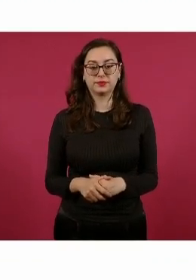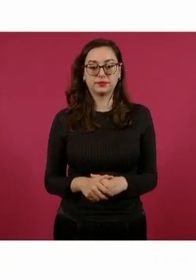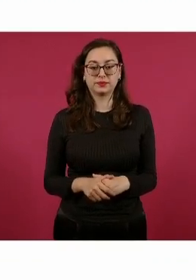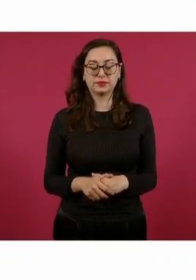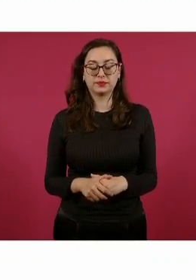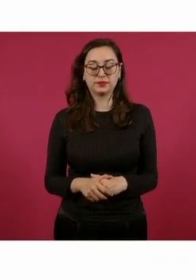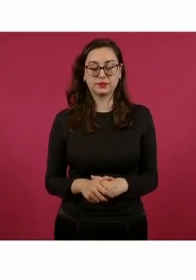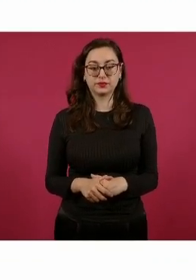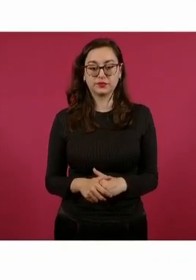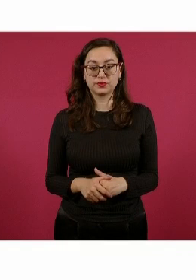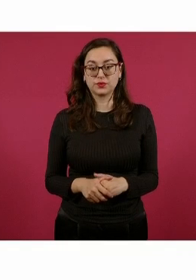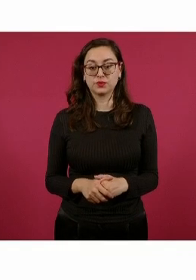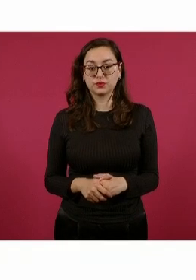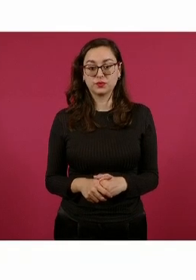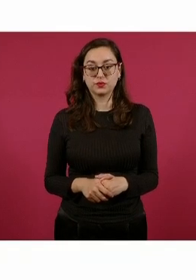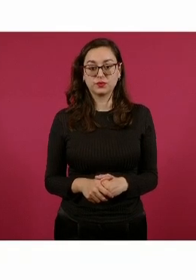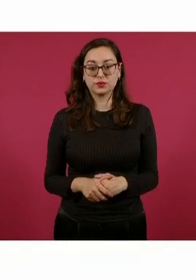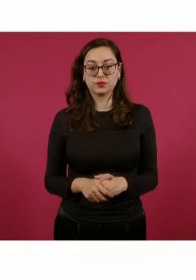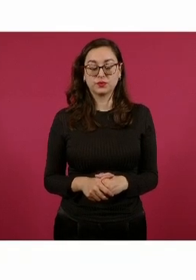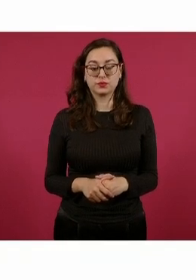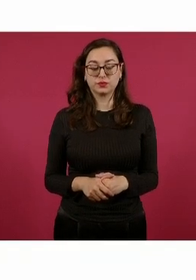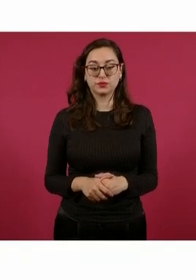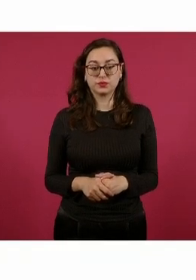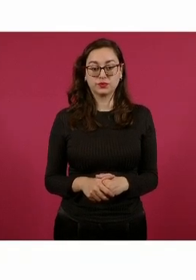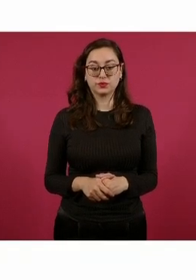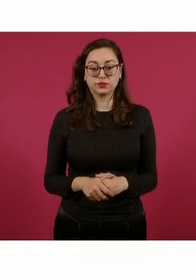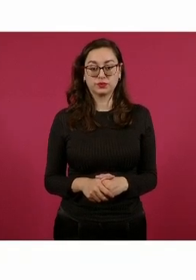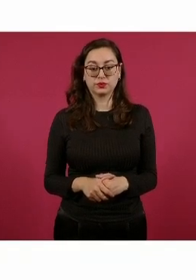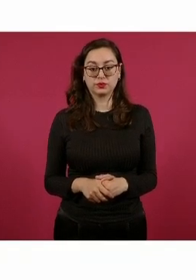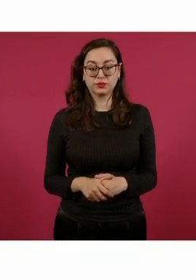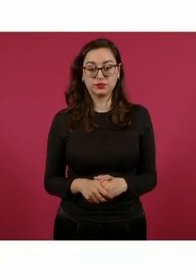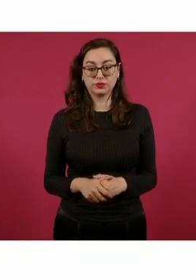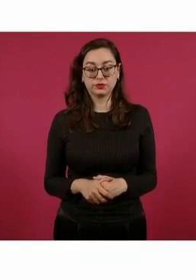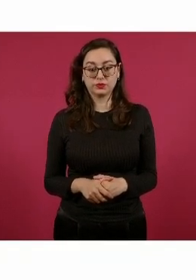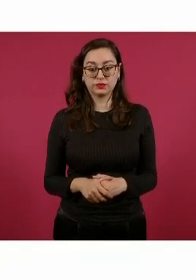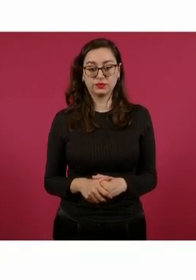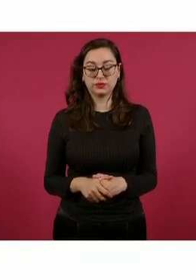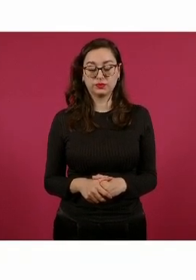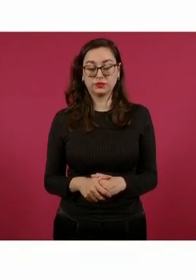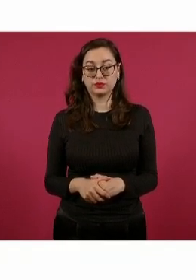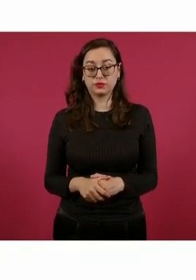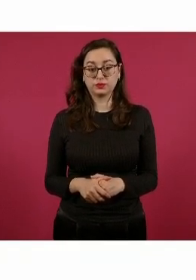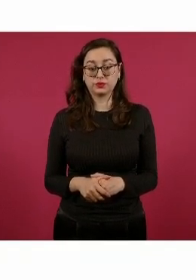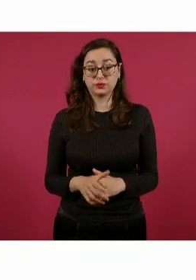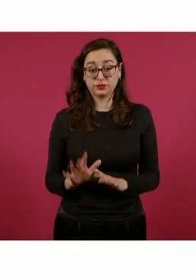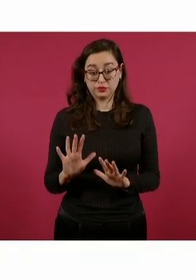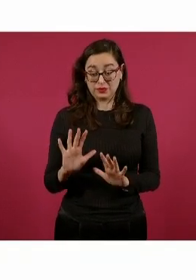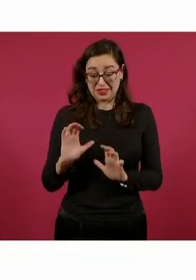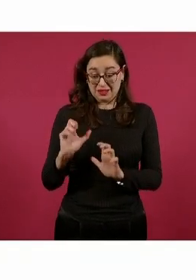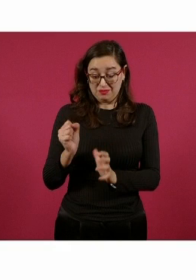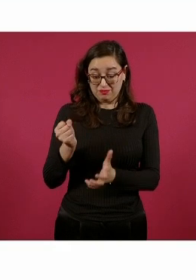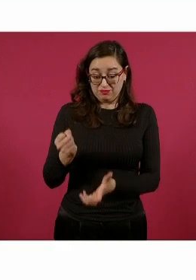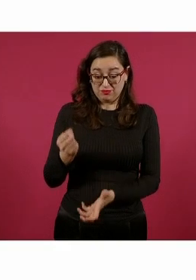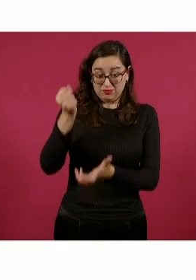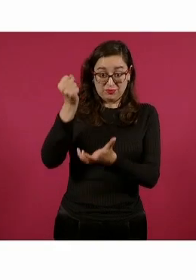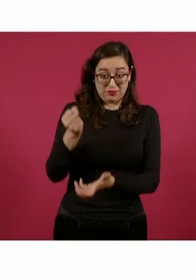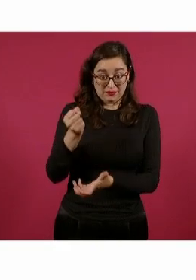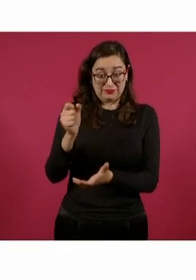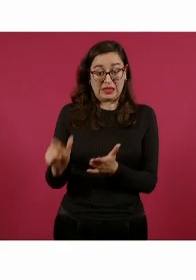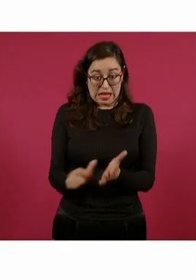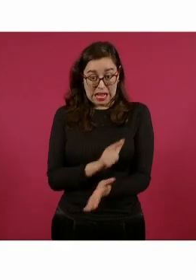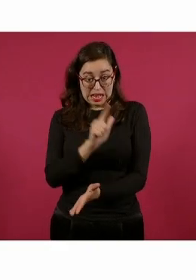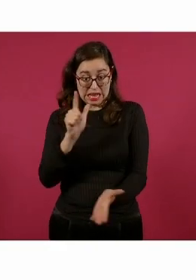Lo que estimamos en el presupuesto, más que nada lo que establece la ley de